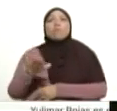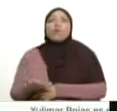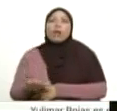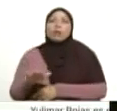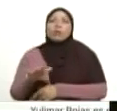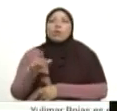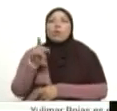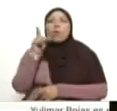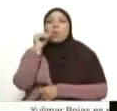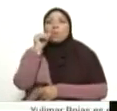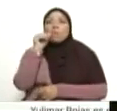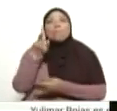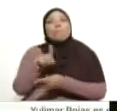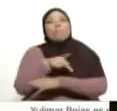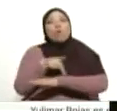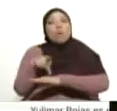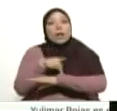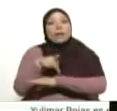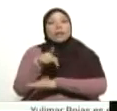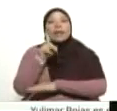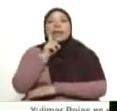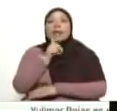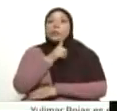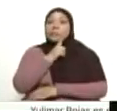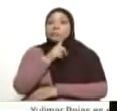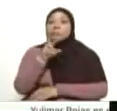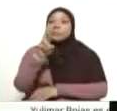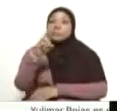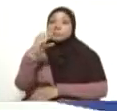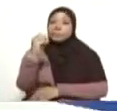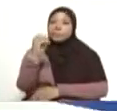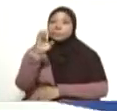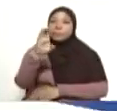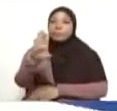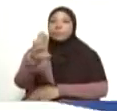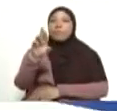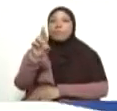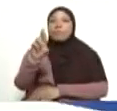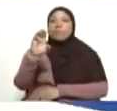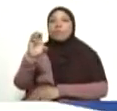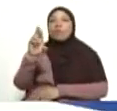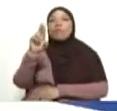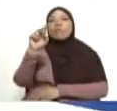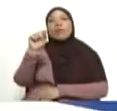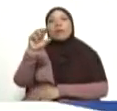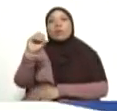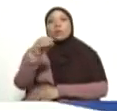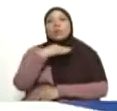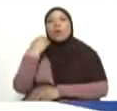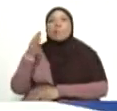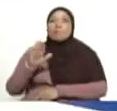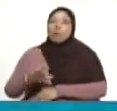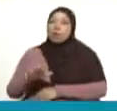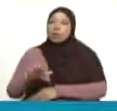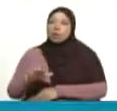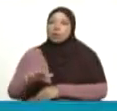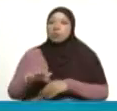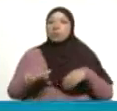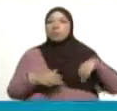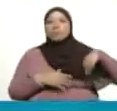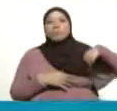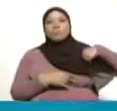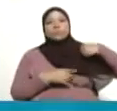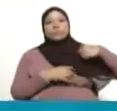humorista y comunicador Roberto Hernández Montoya. Bueno, bendiciones y que descansen paz. Roberto